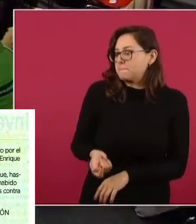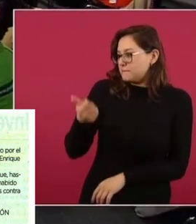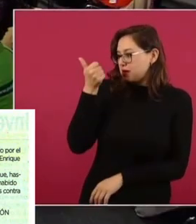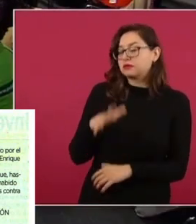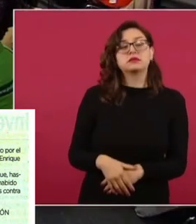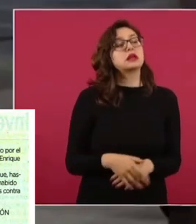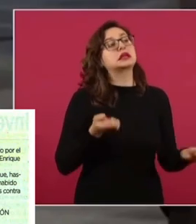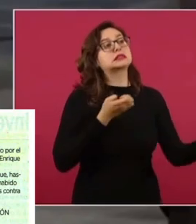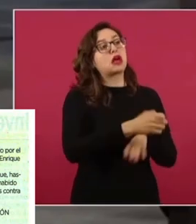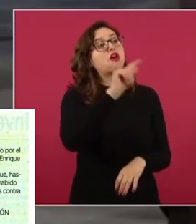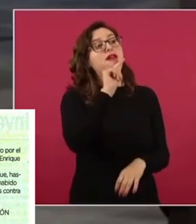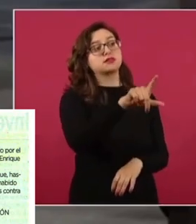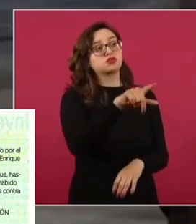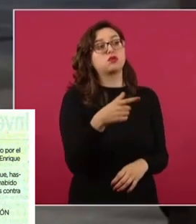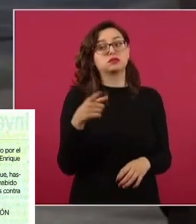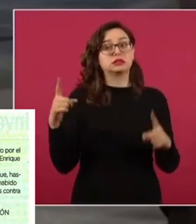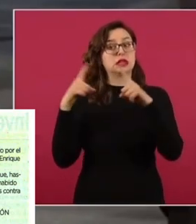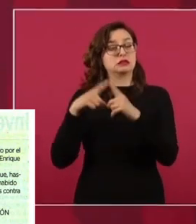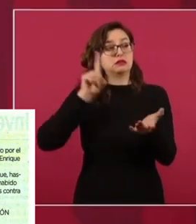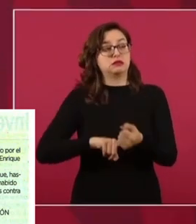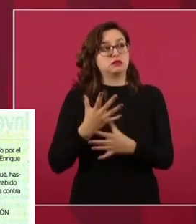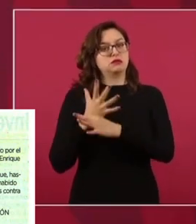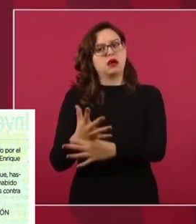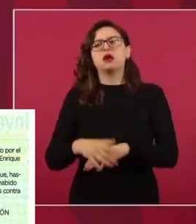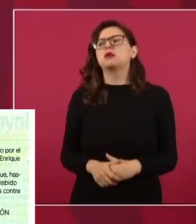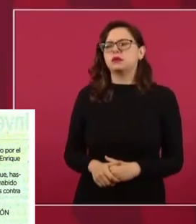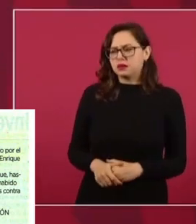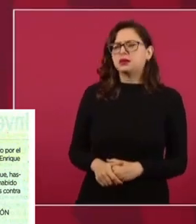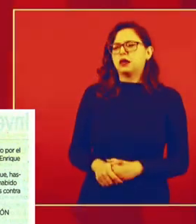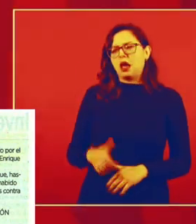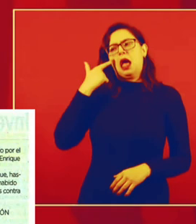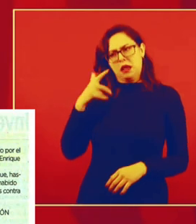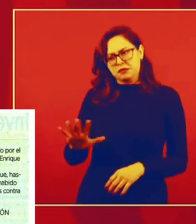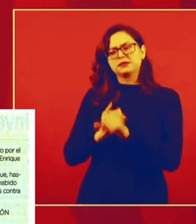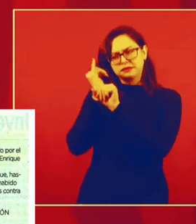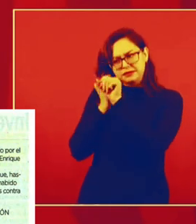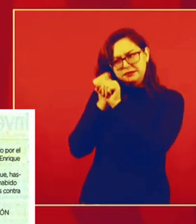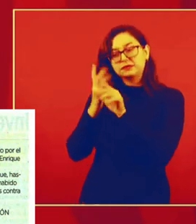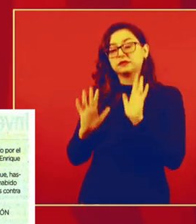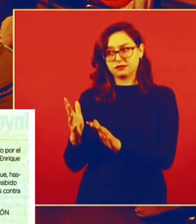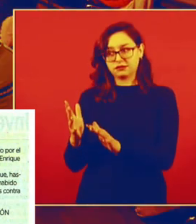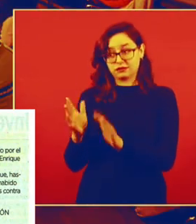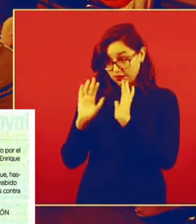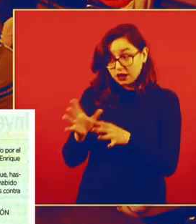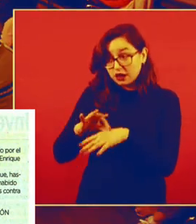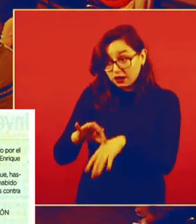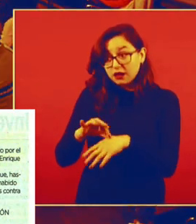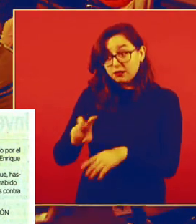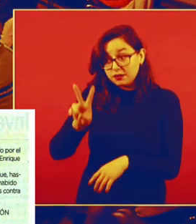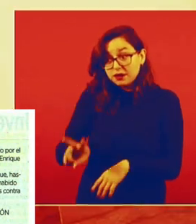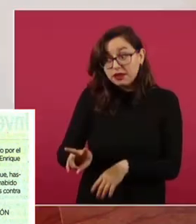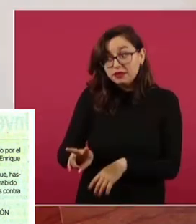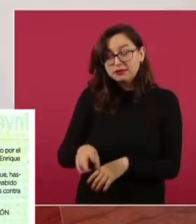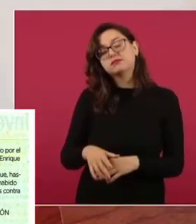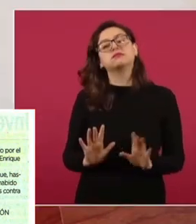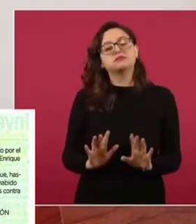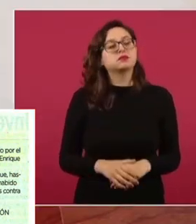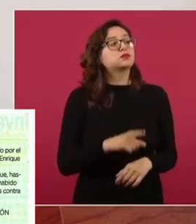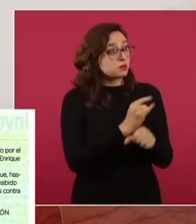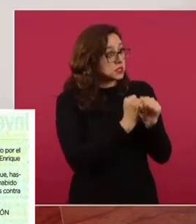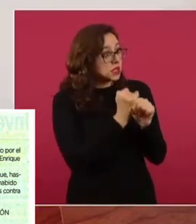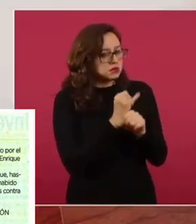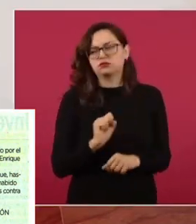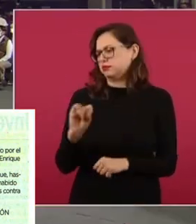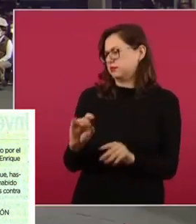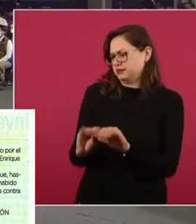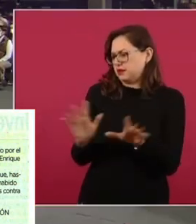denunciando sobre todo religiosos del Estado de Jalisco, presidente? Sí, sí, pero hay que ver. Porque, no por el hecho de ser religiosos, ya son infalibles. ¿Investigarán estas denuncias?